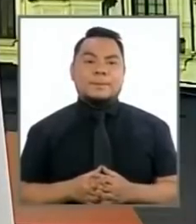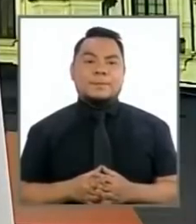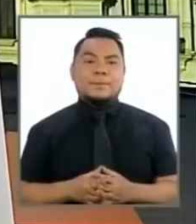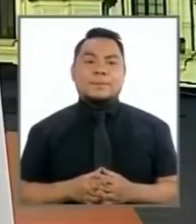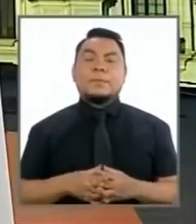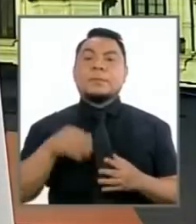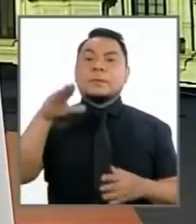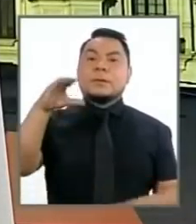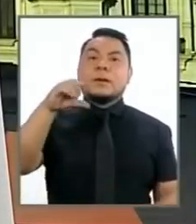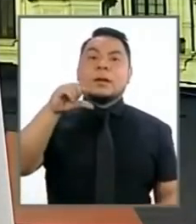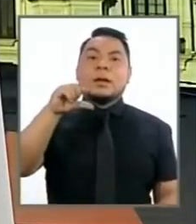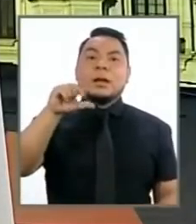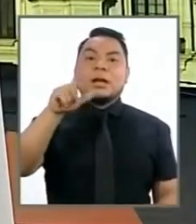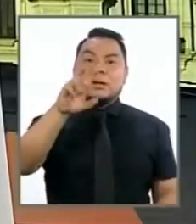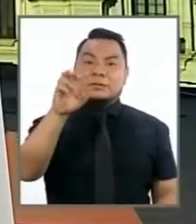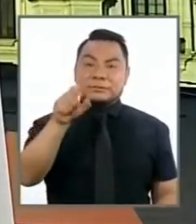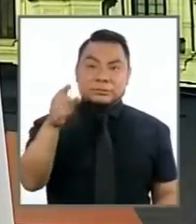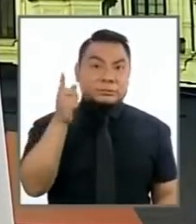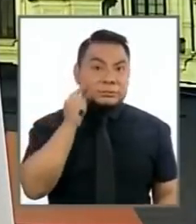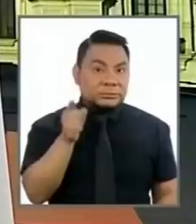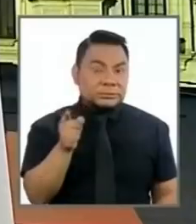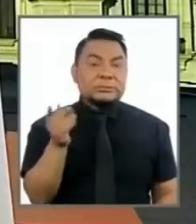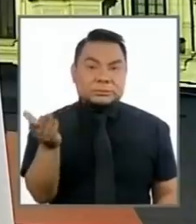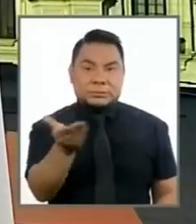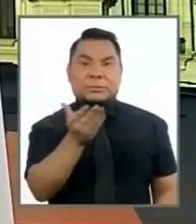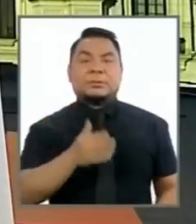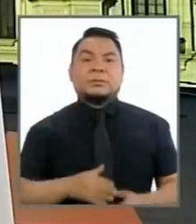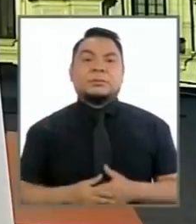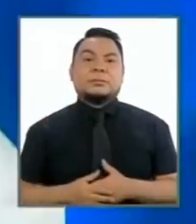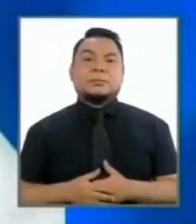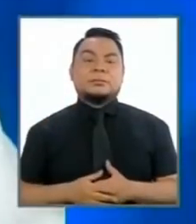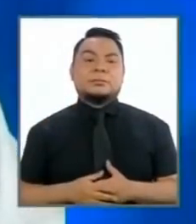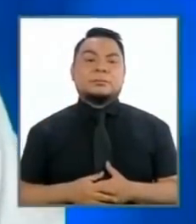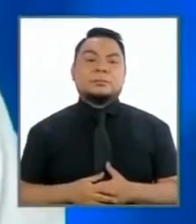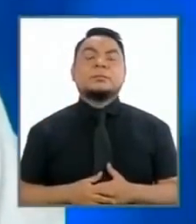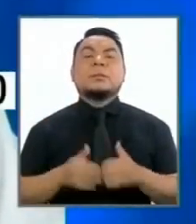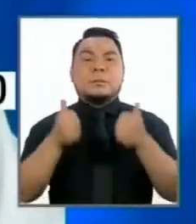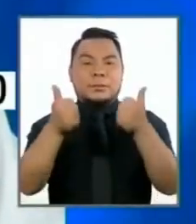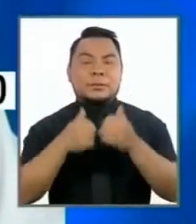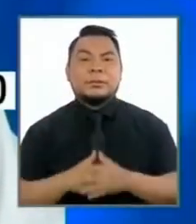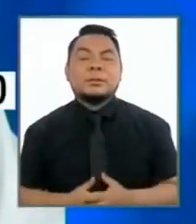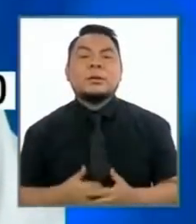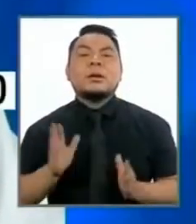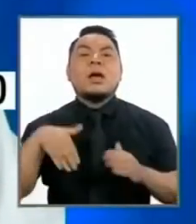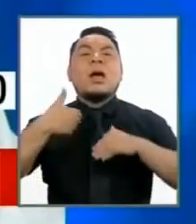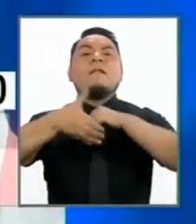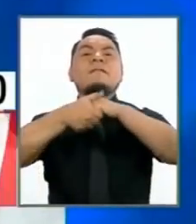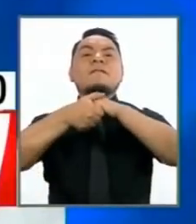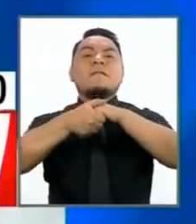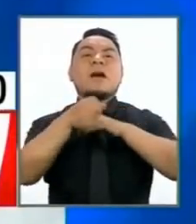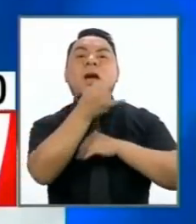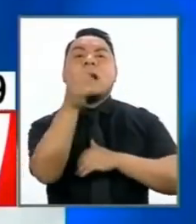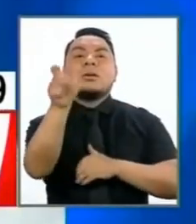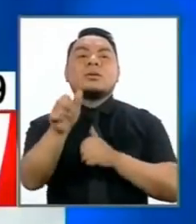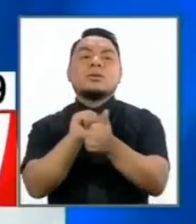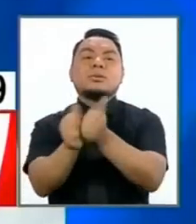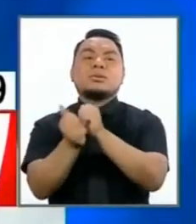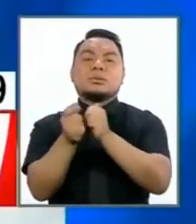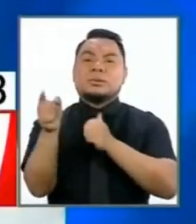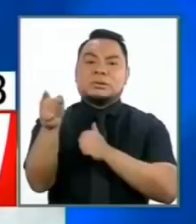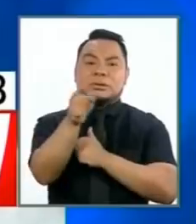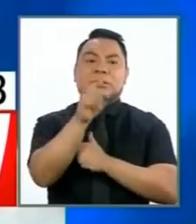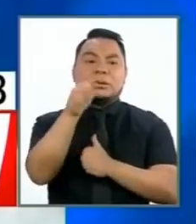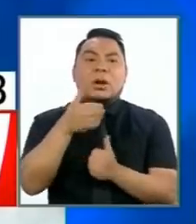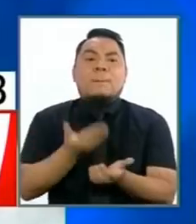señor Galvez adelante si no me ha escuchado bueno le felicito a algunos candidatos que